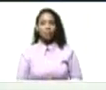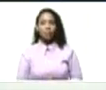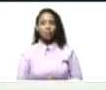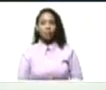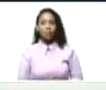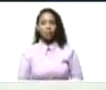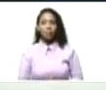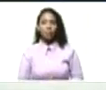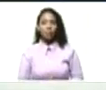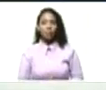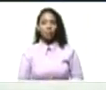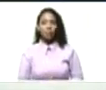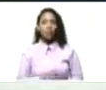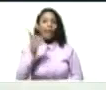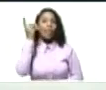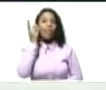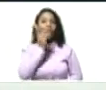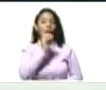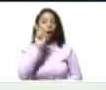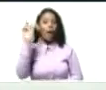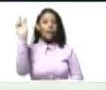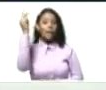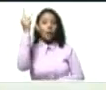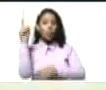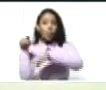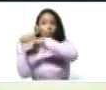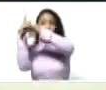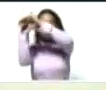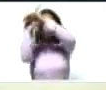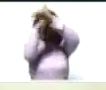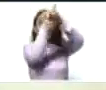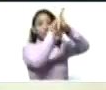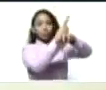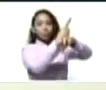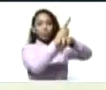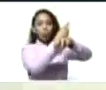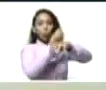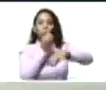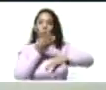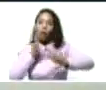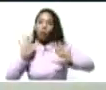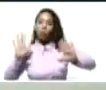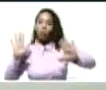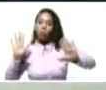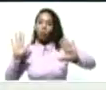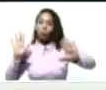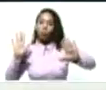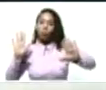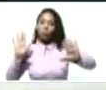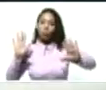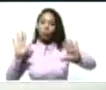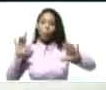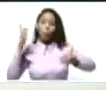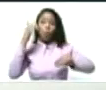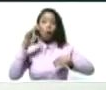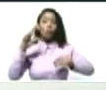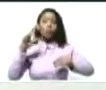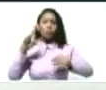Y de Darío viva. El segundo dron. Bueno. Tuvo problemas.